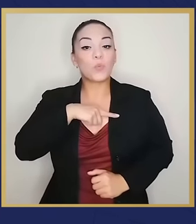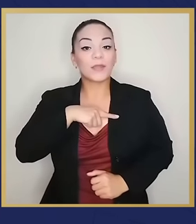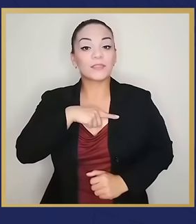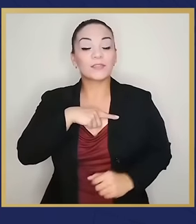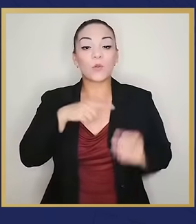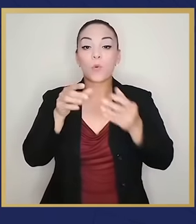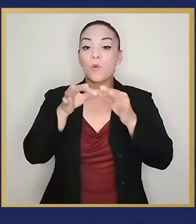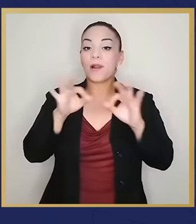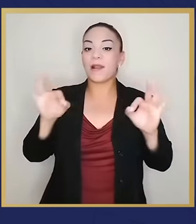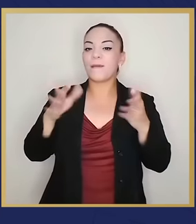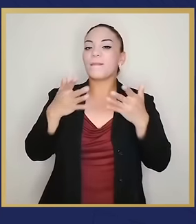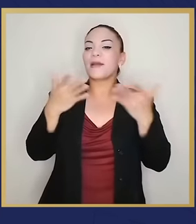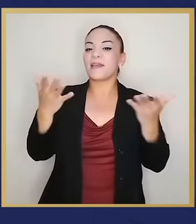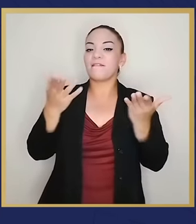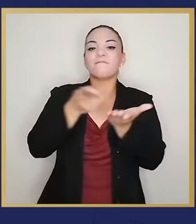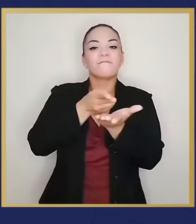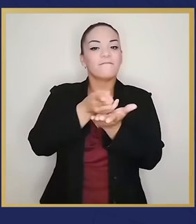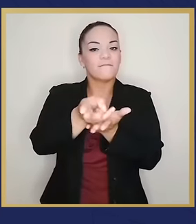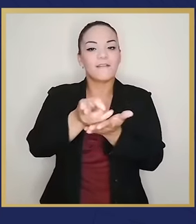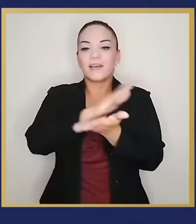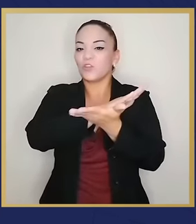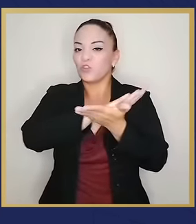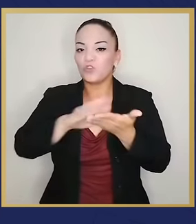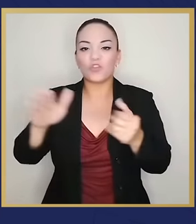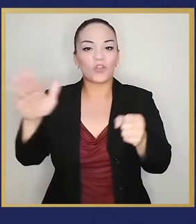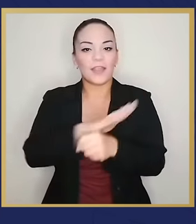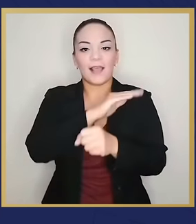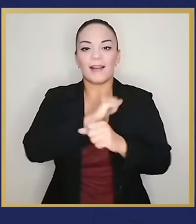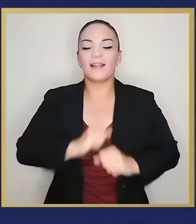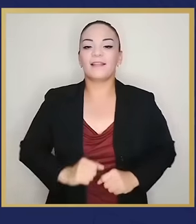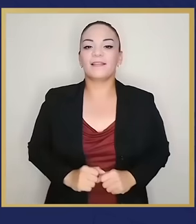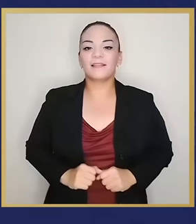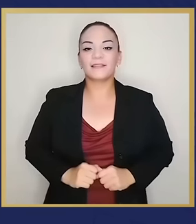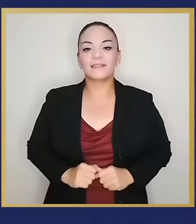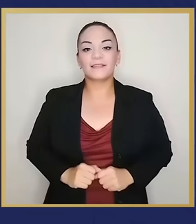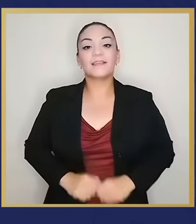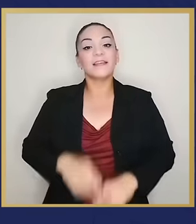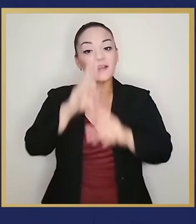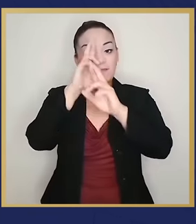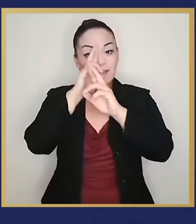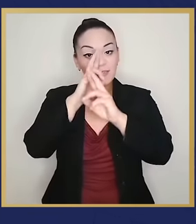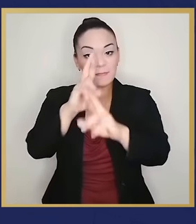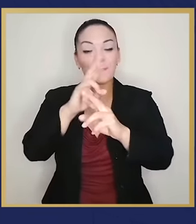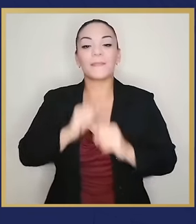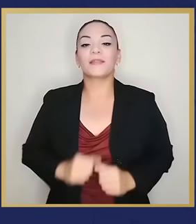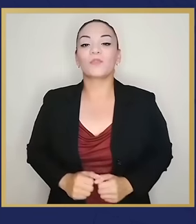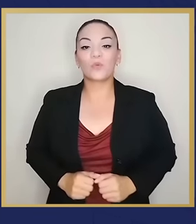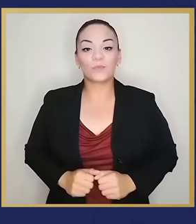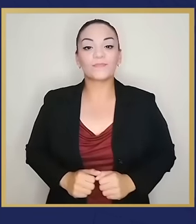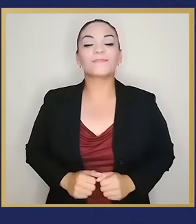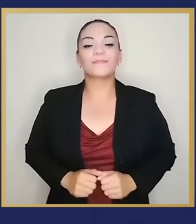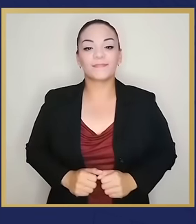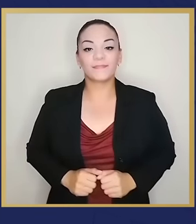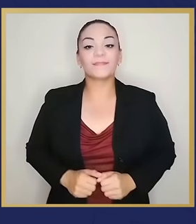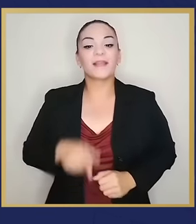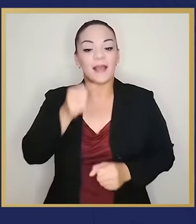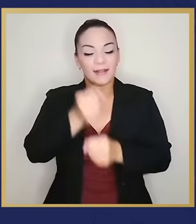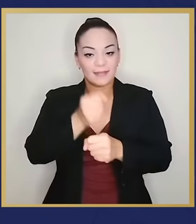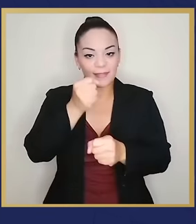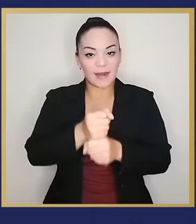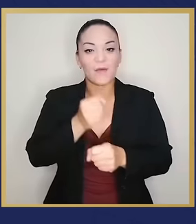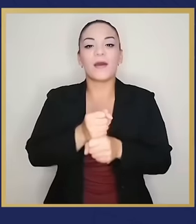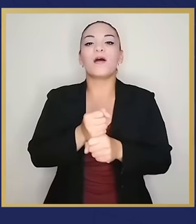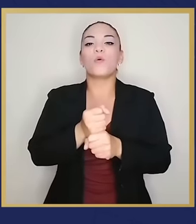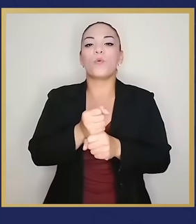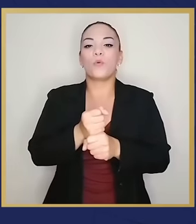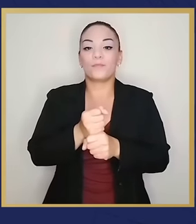ha sido la transparencia total, absoluta y el respeto sin cortapisas a